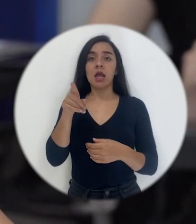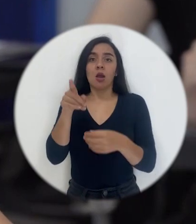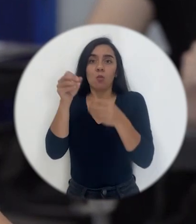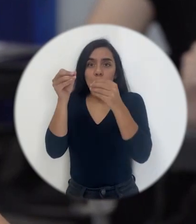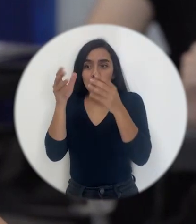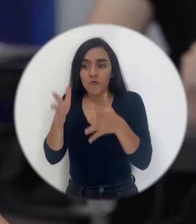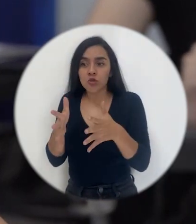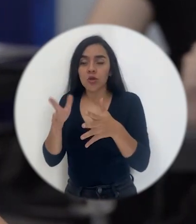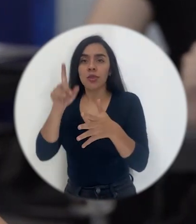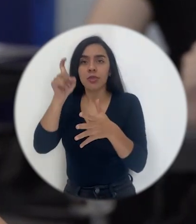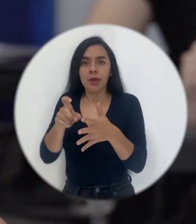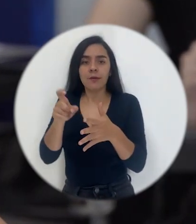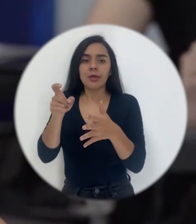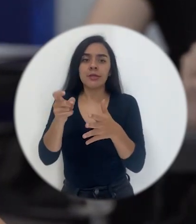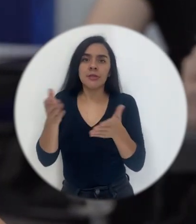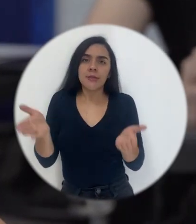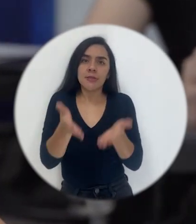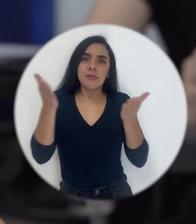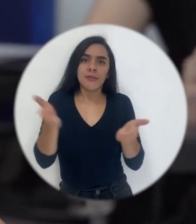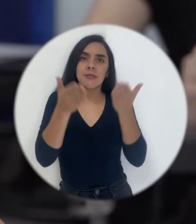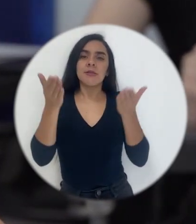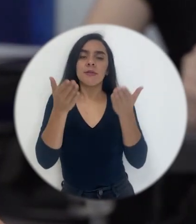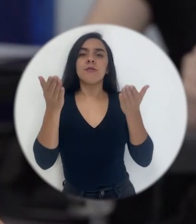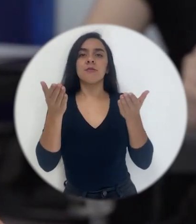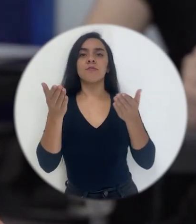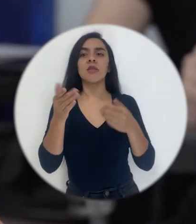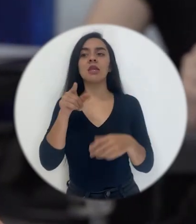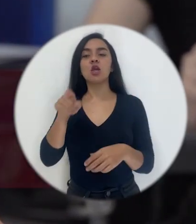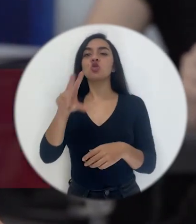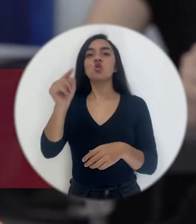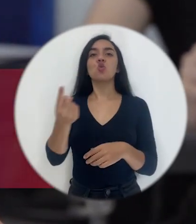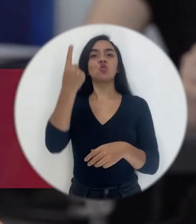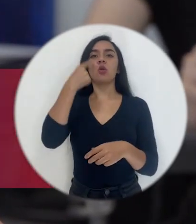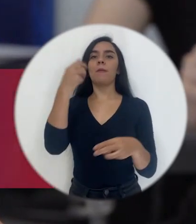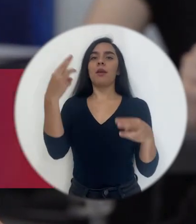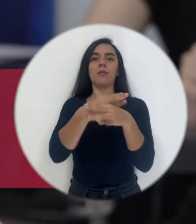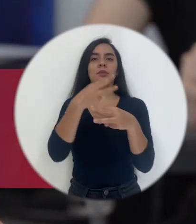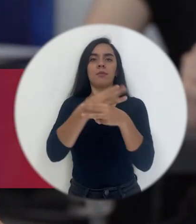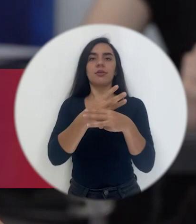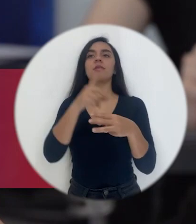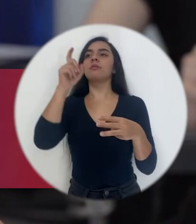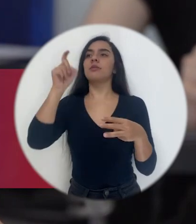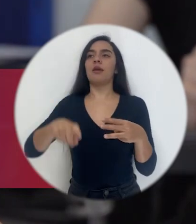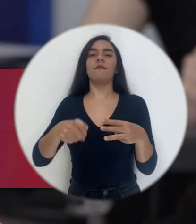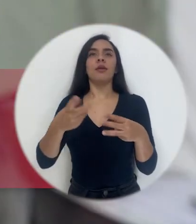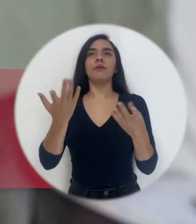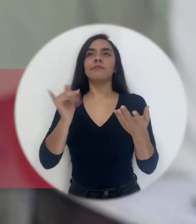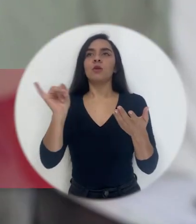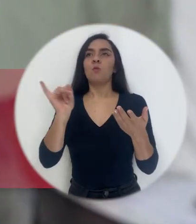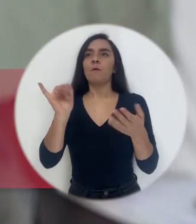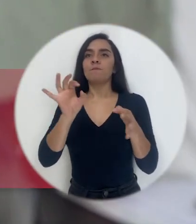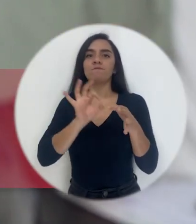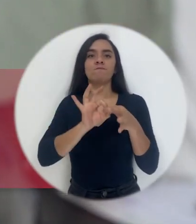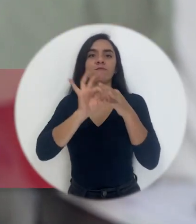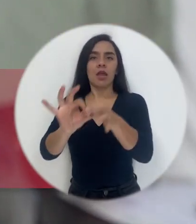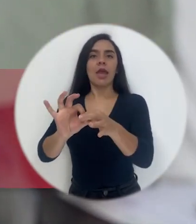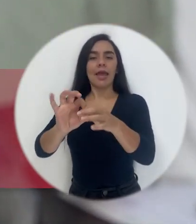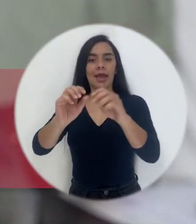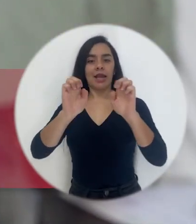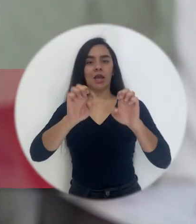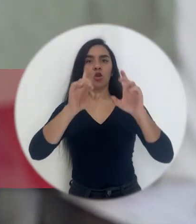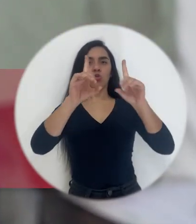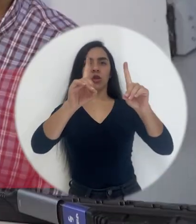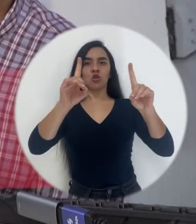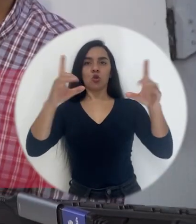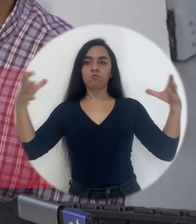estudios. Y esto va más allá del currículo matemático. Me parece que va más relacionado a una educación